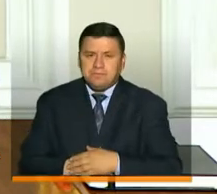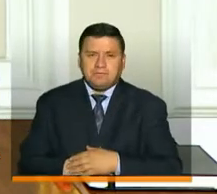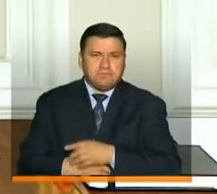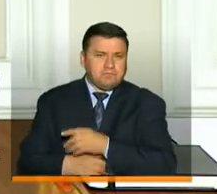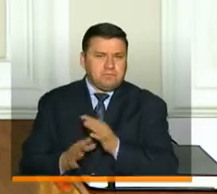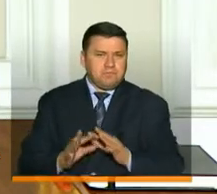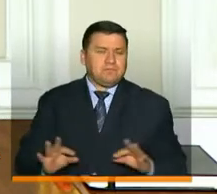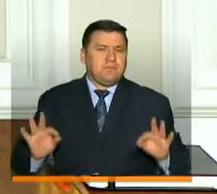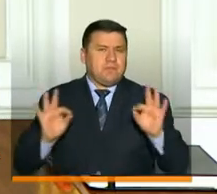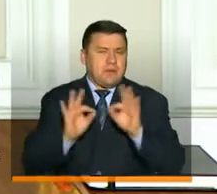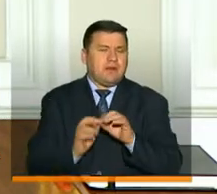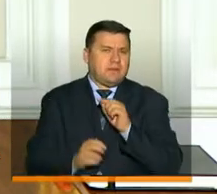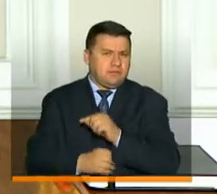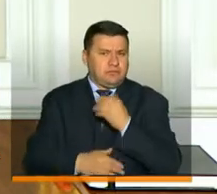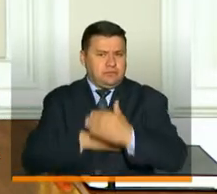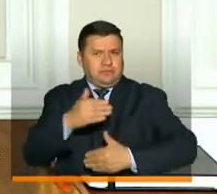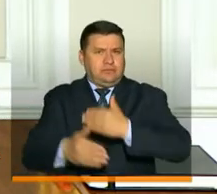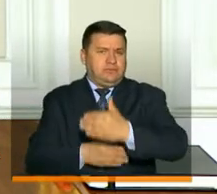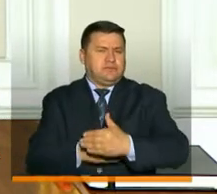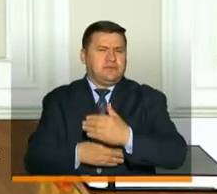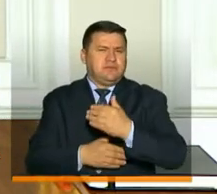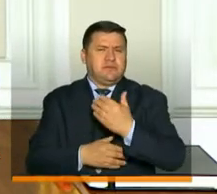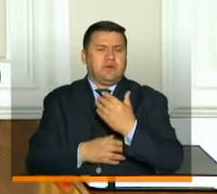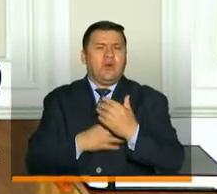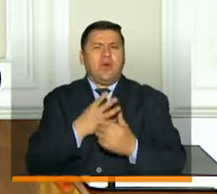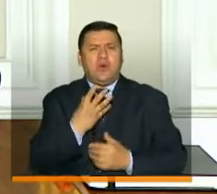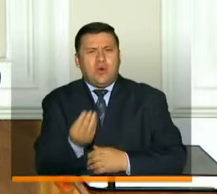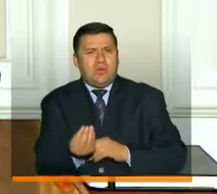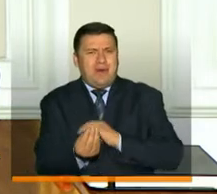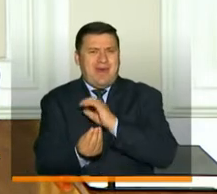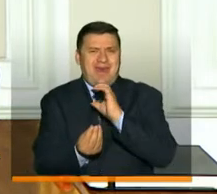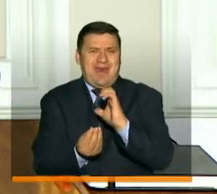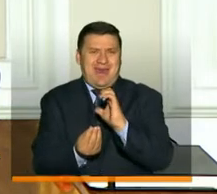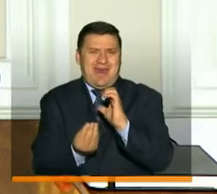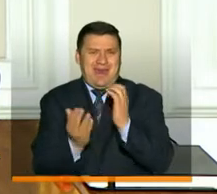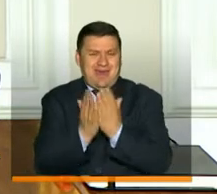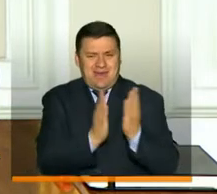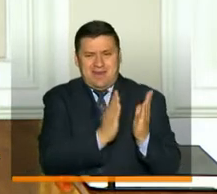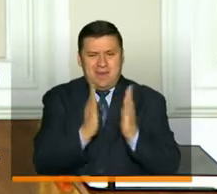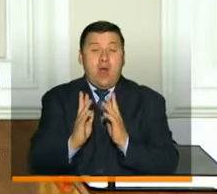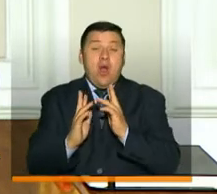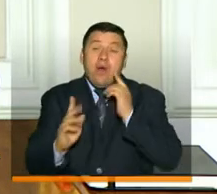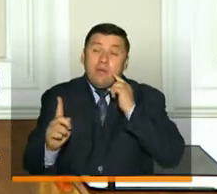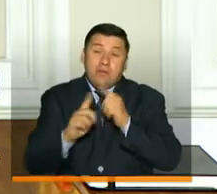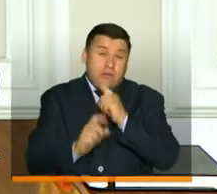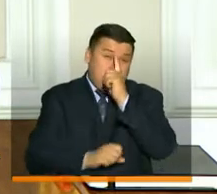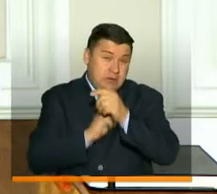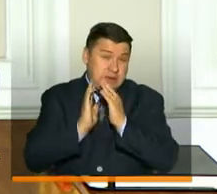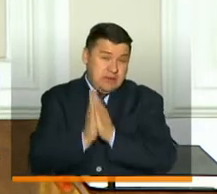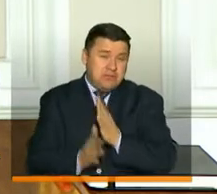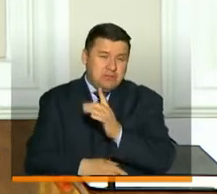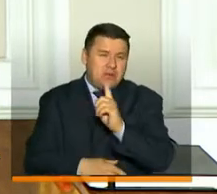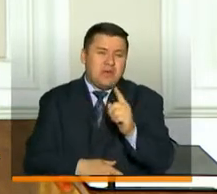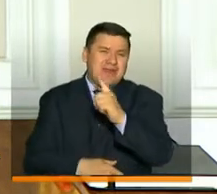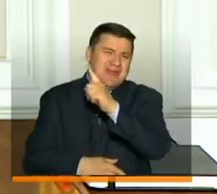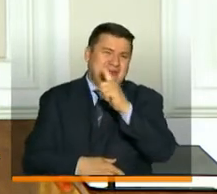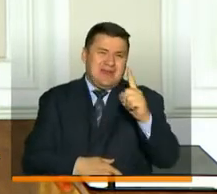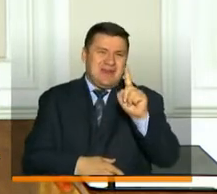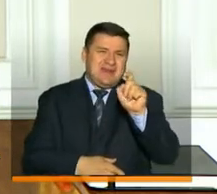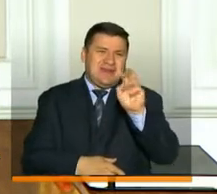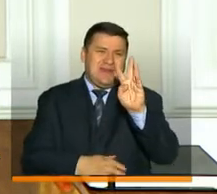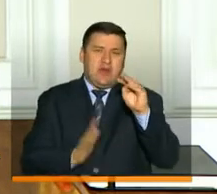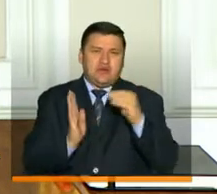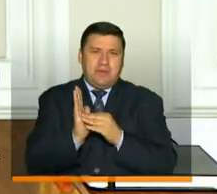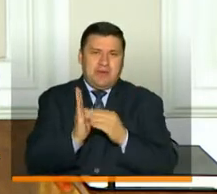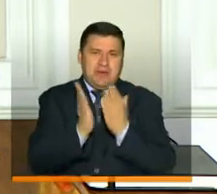resaltáramos es los avances en Generación E, donde esperamos llegar a finales de este año con cerca de 168